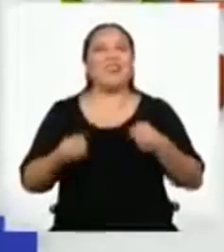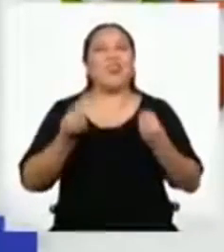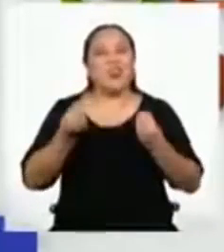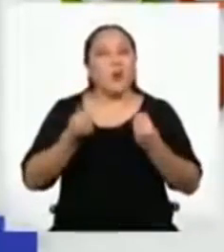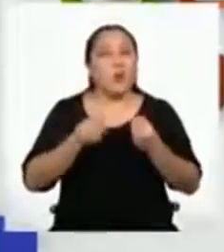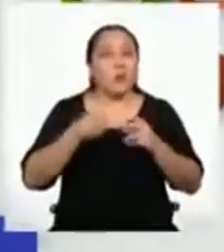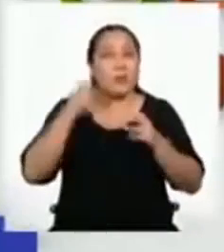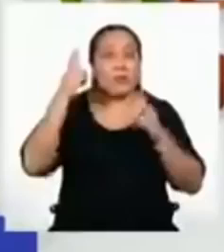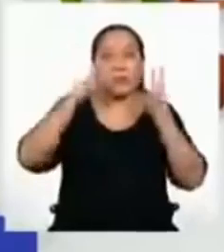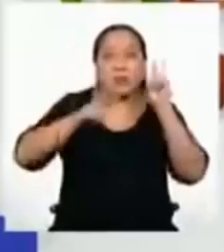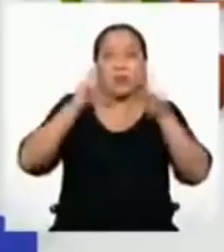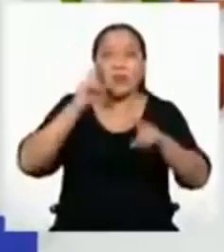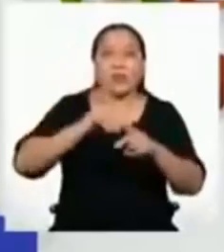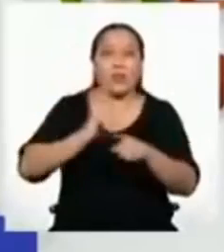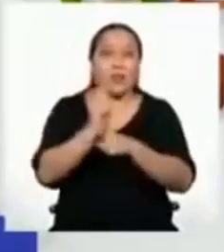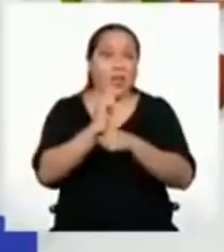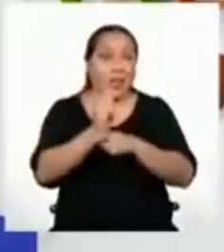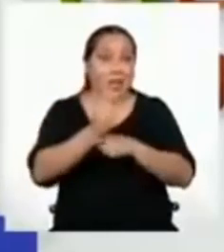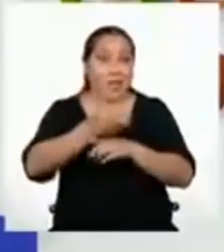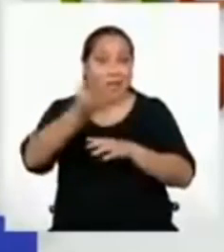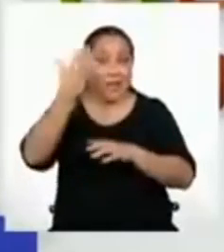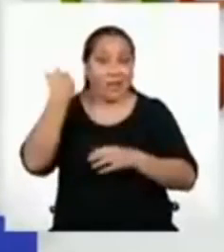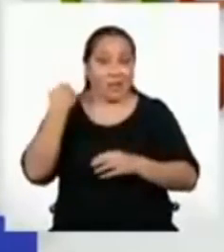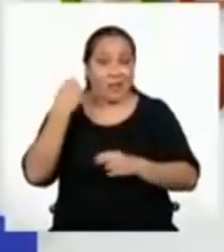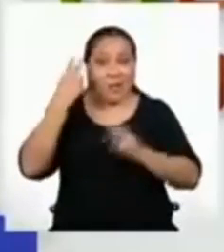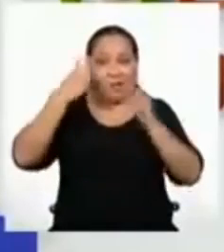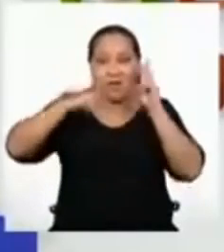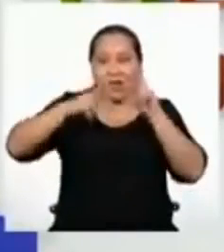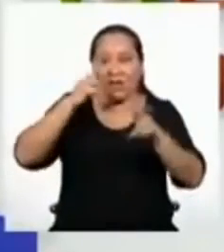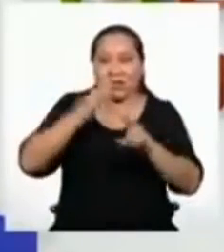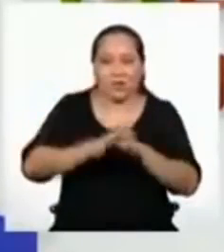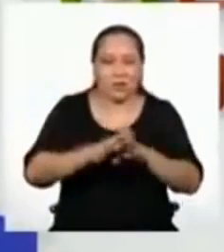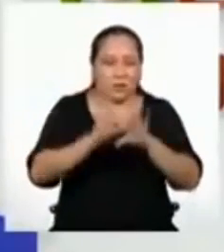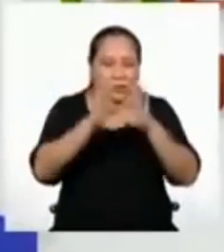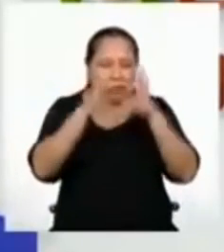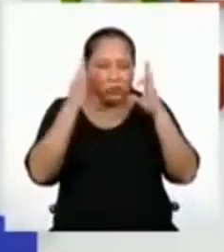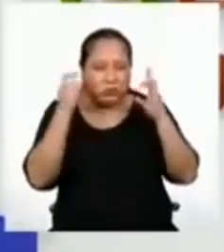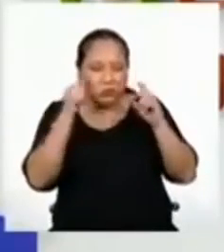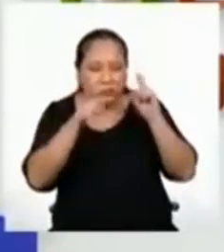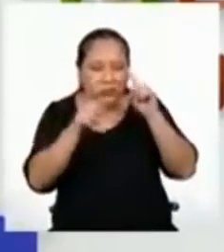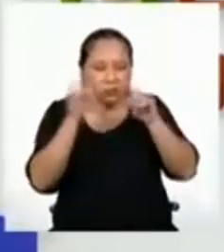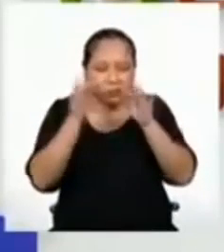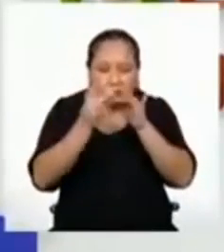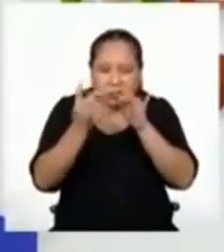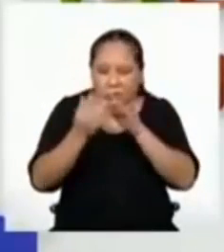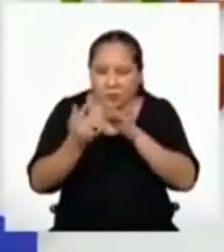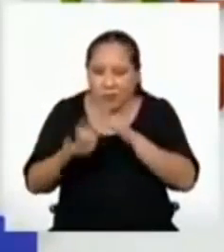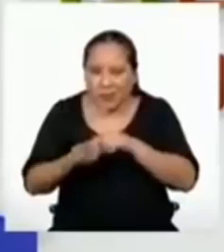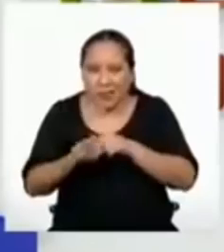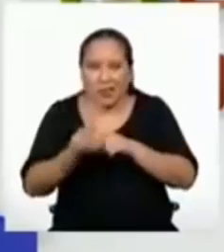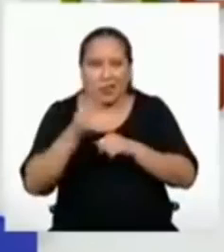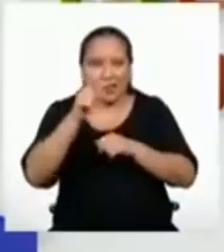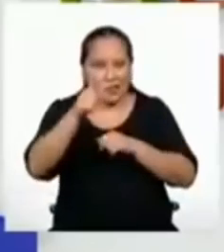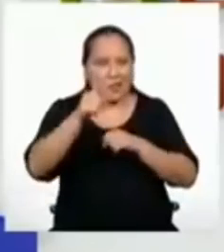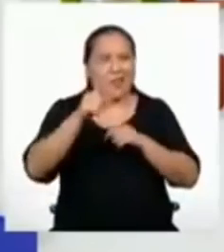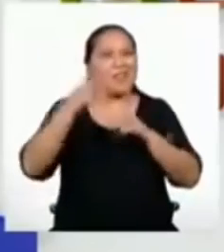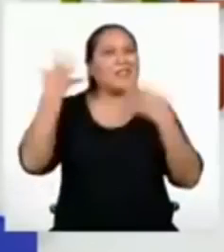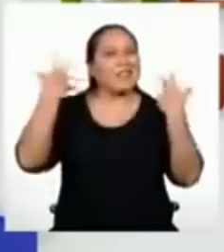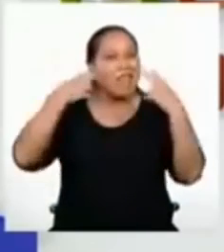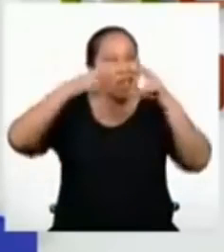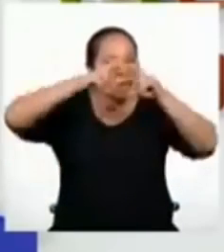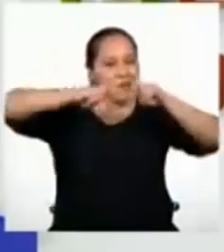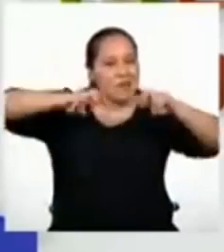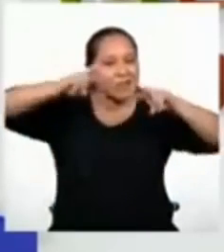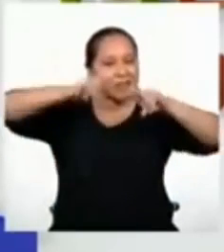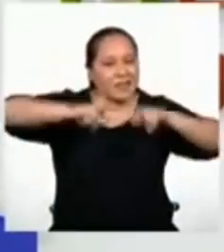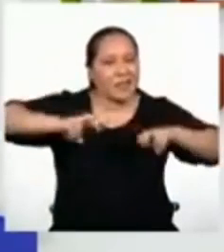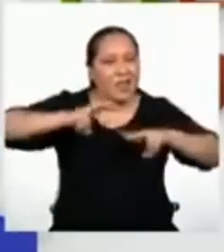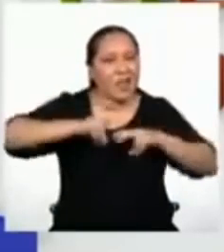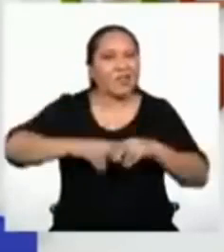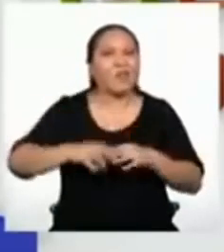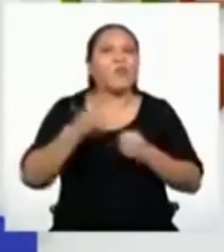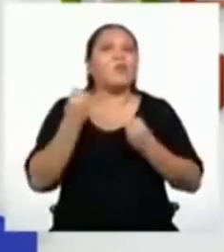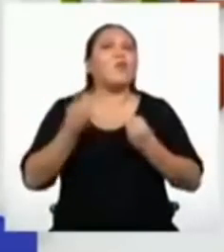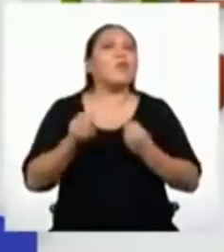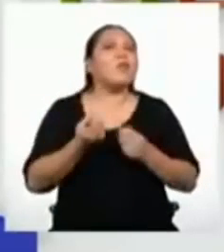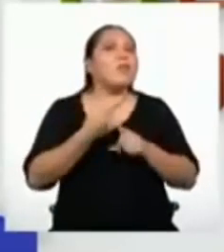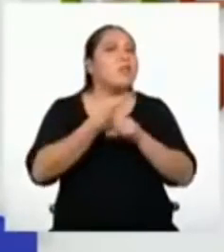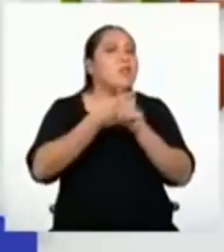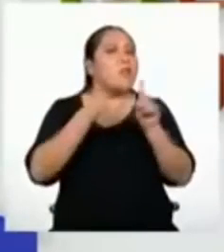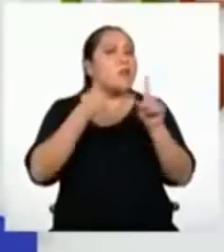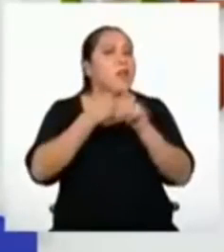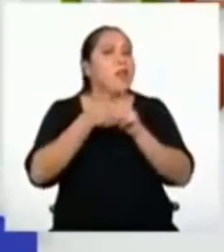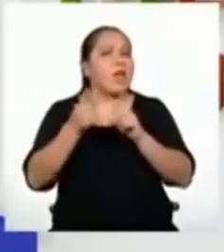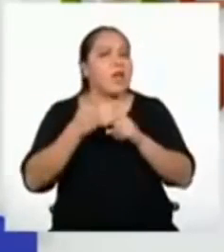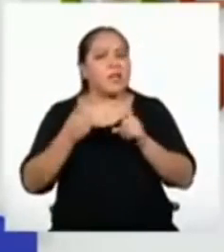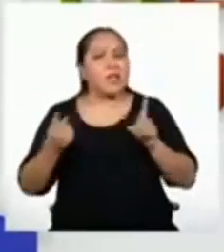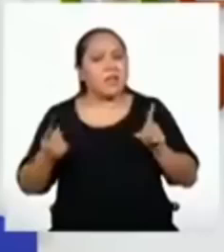programa anterior? He visto por las redes sociales que varios de ustedes han logrado averiguar sobre las diferencias entre las